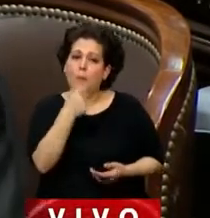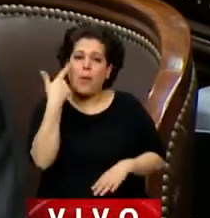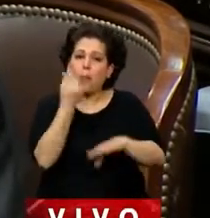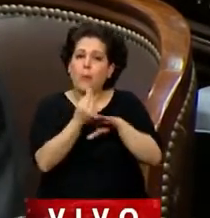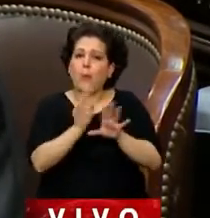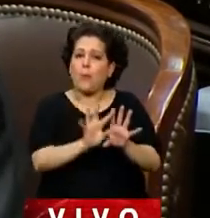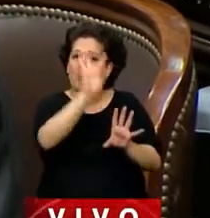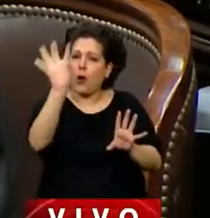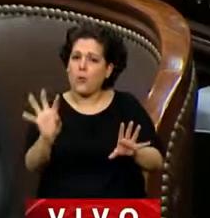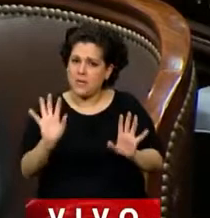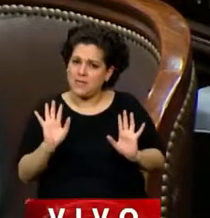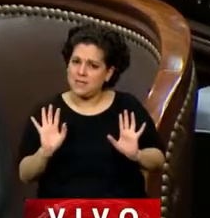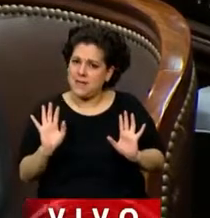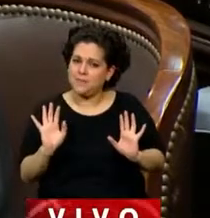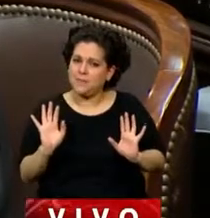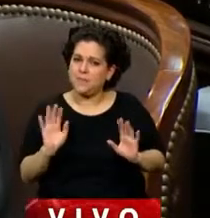de la Argentina,